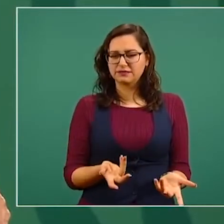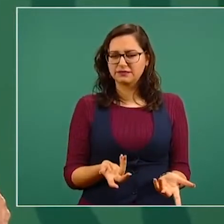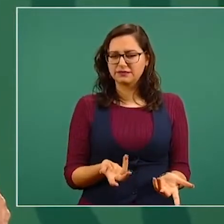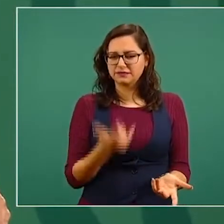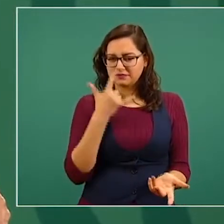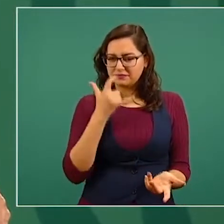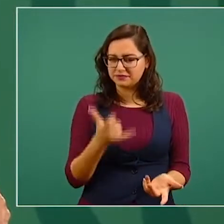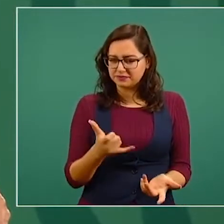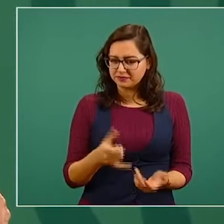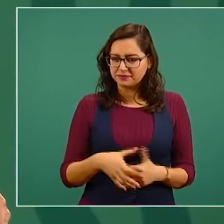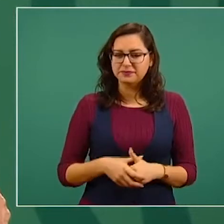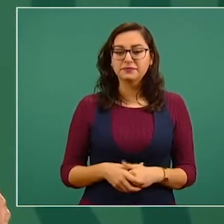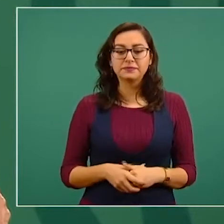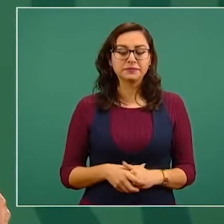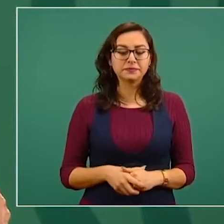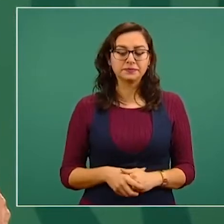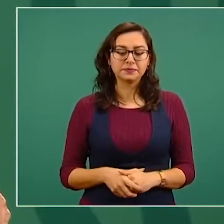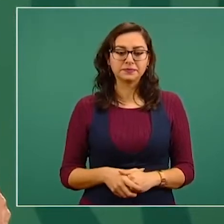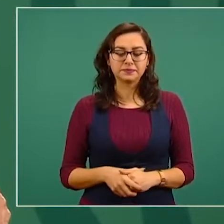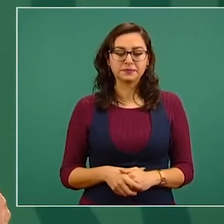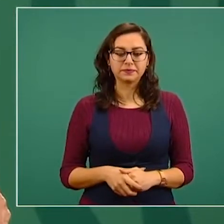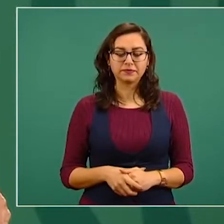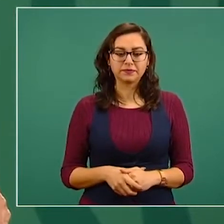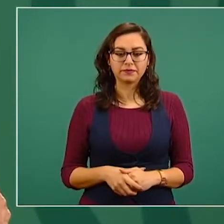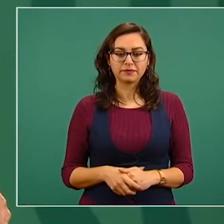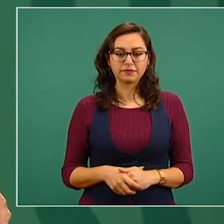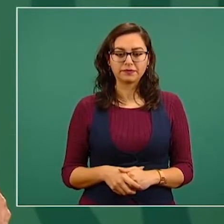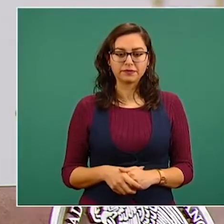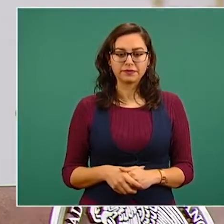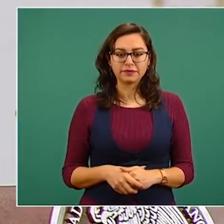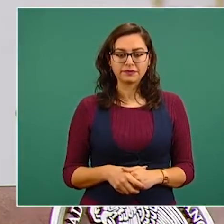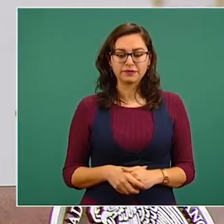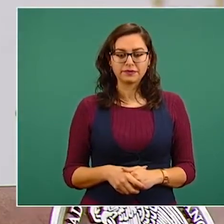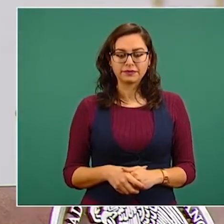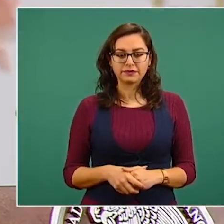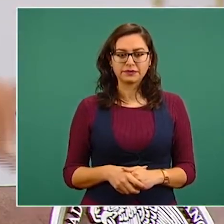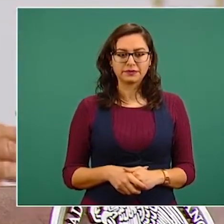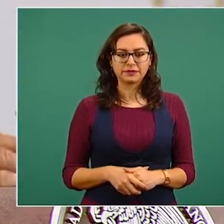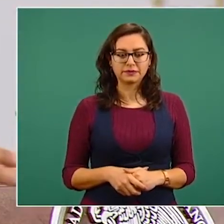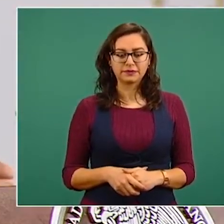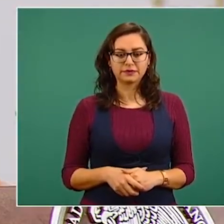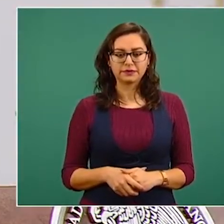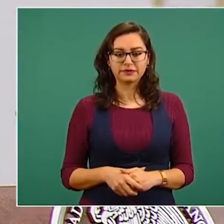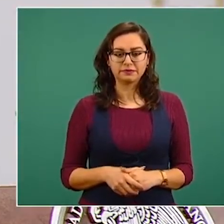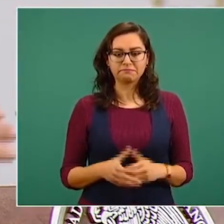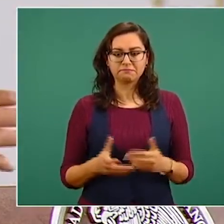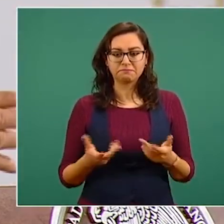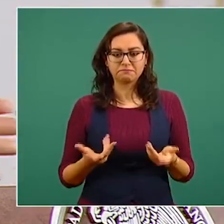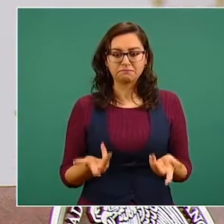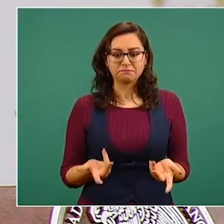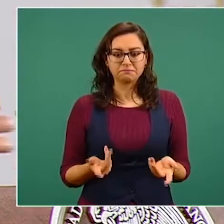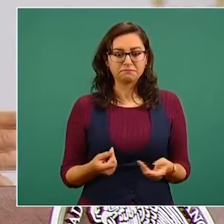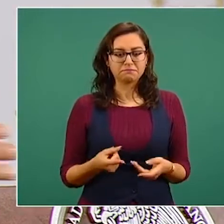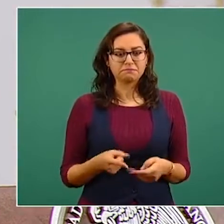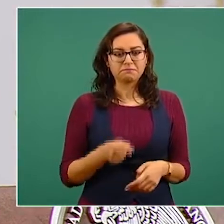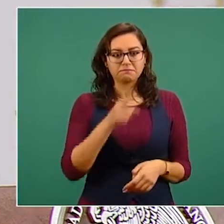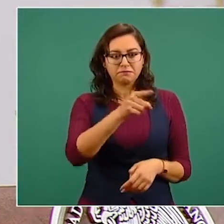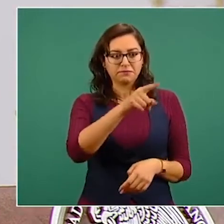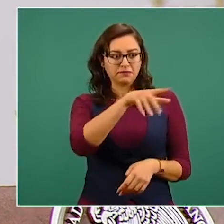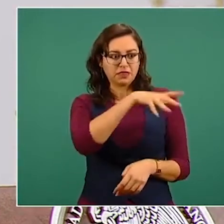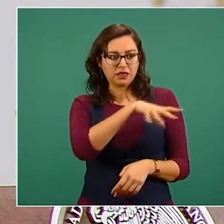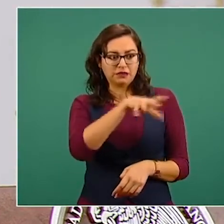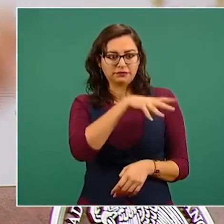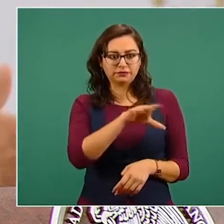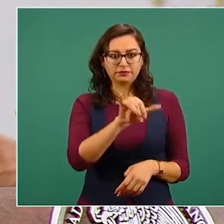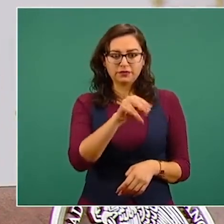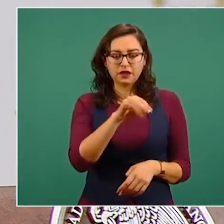sobornos para proteger a un grupo criminal. El mandatario consideró que lo más importante es la verdad y la justicia, por lo que subrayó la importancia